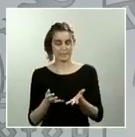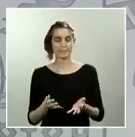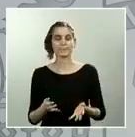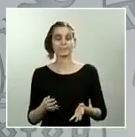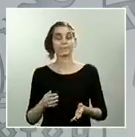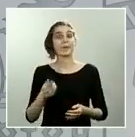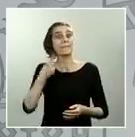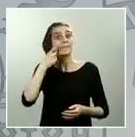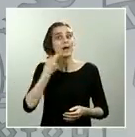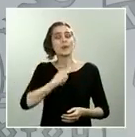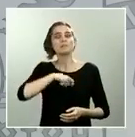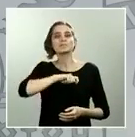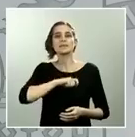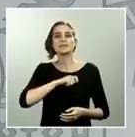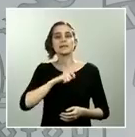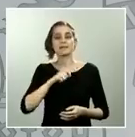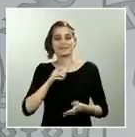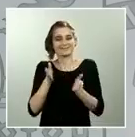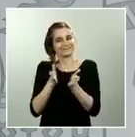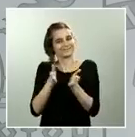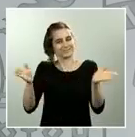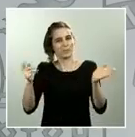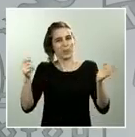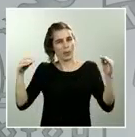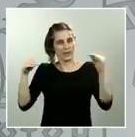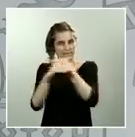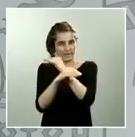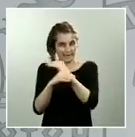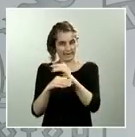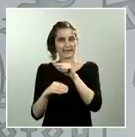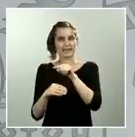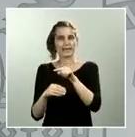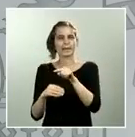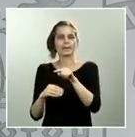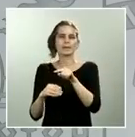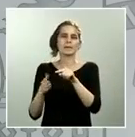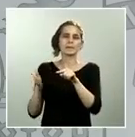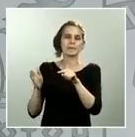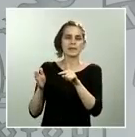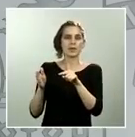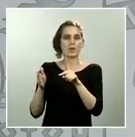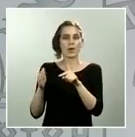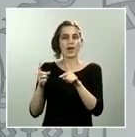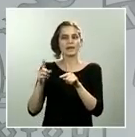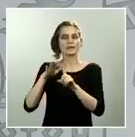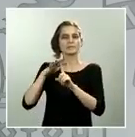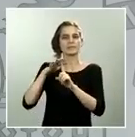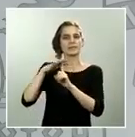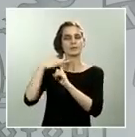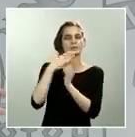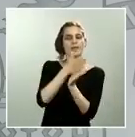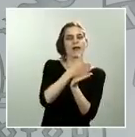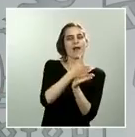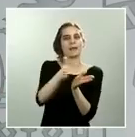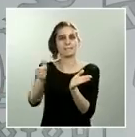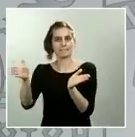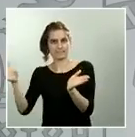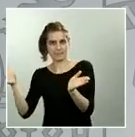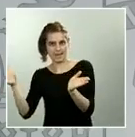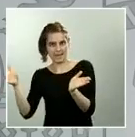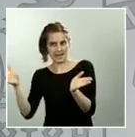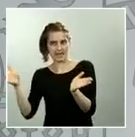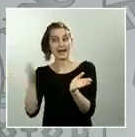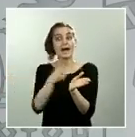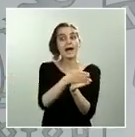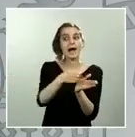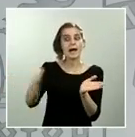con una horquilla bastante amplia en la que se incorporan dentro de esa horquilla todas las previsiones que hasta la fecha se